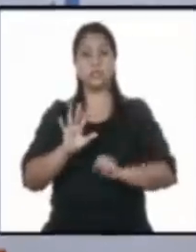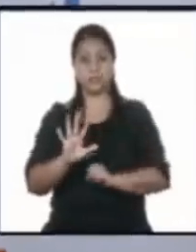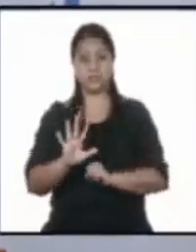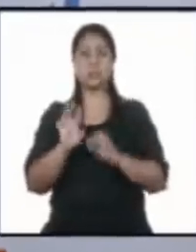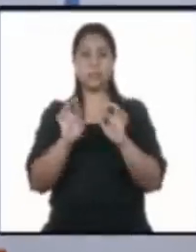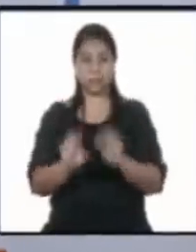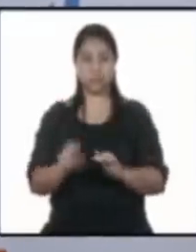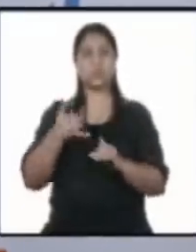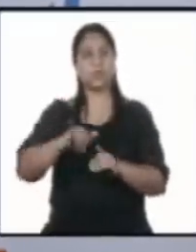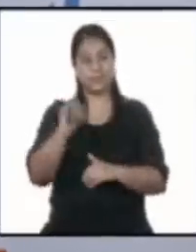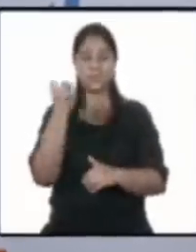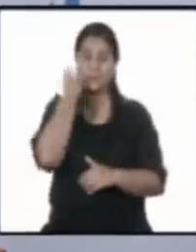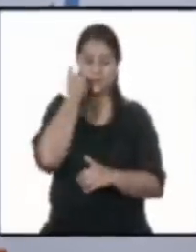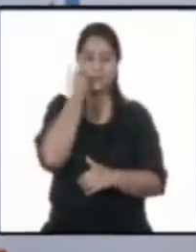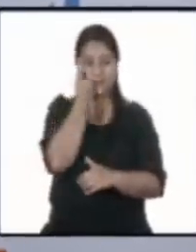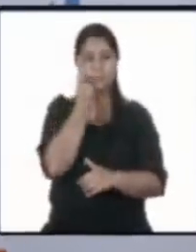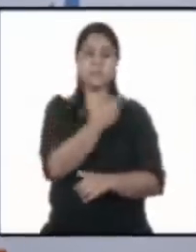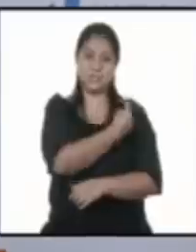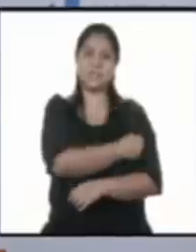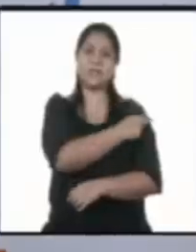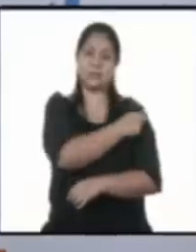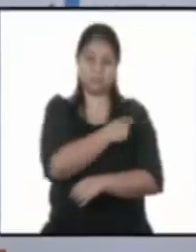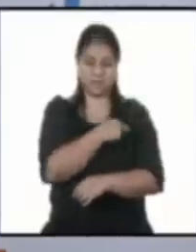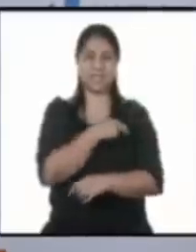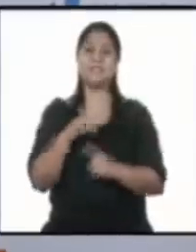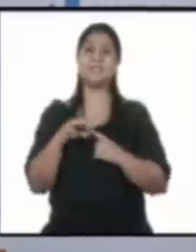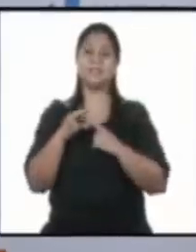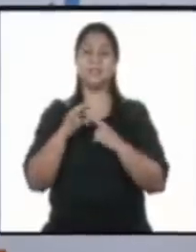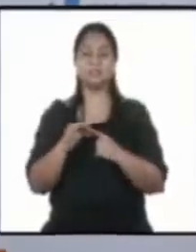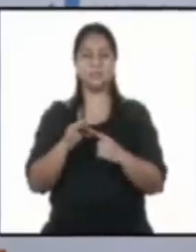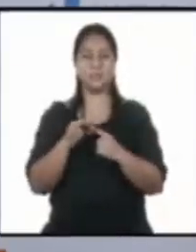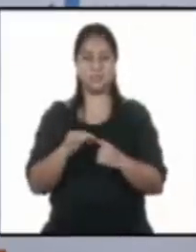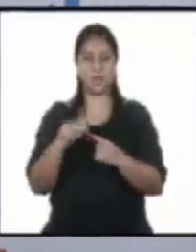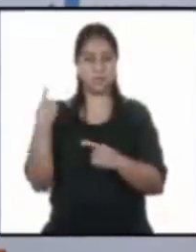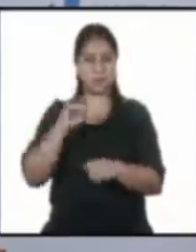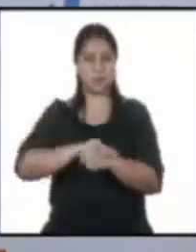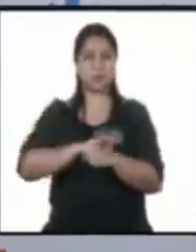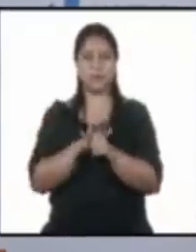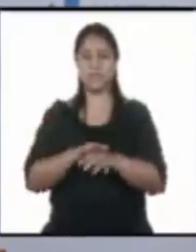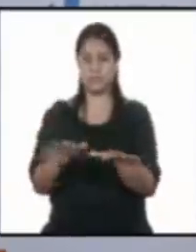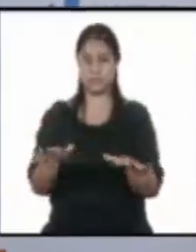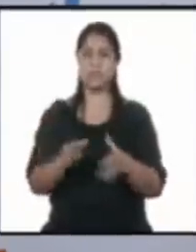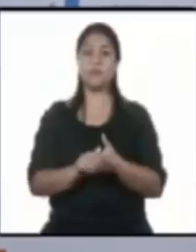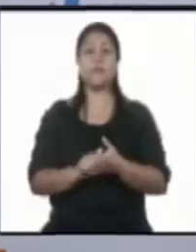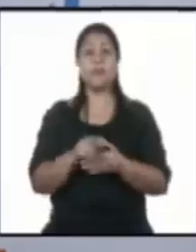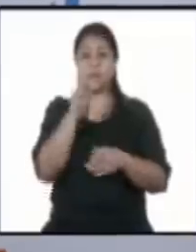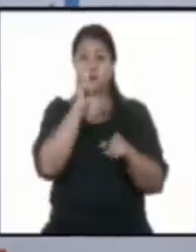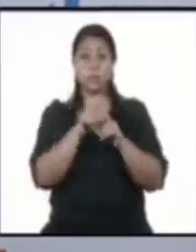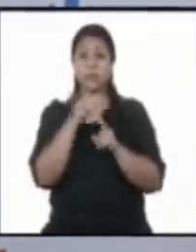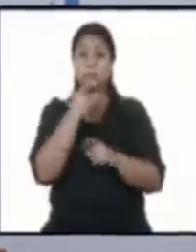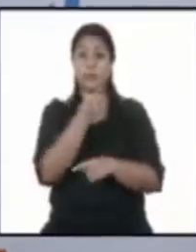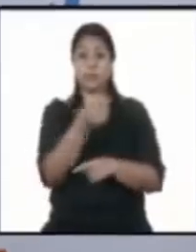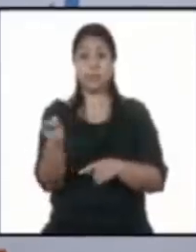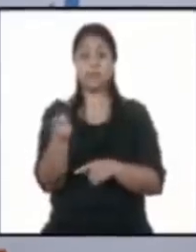activos actualmente que están siendo tratados en los hospitales asignados para COVID-19 y, como mencioné,